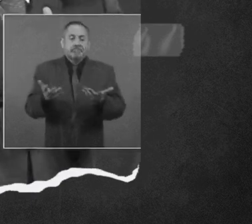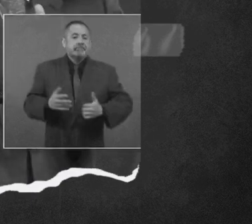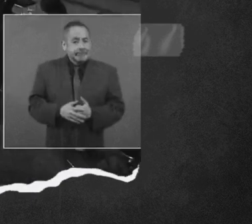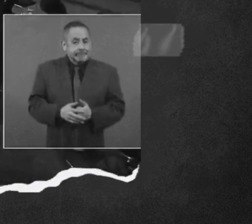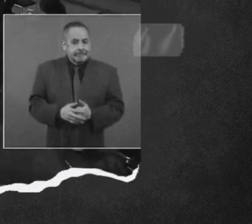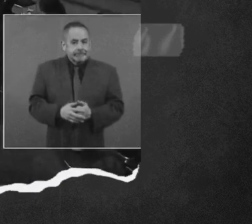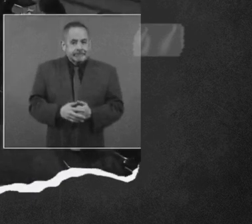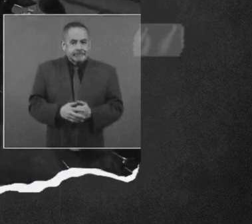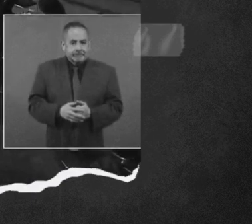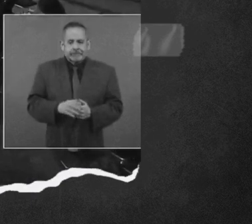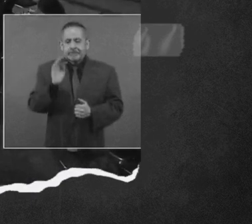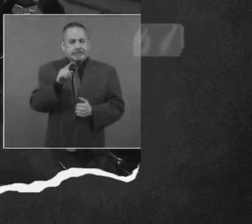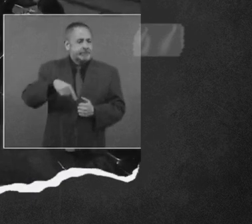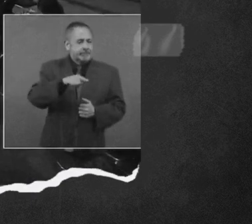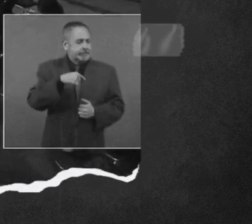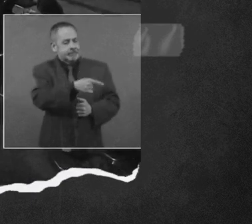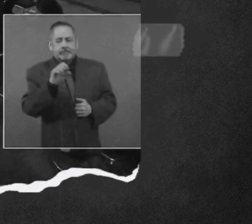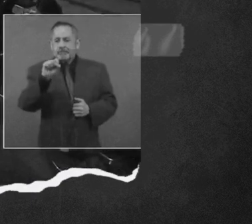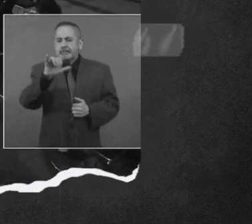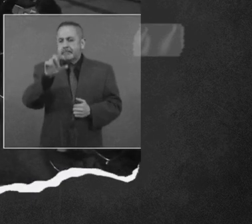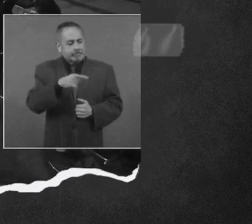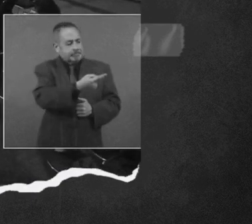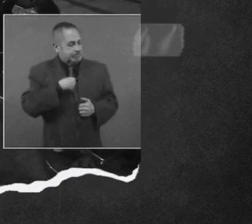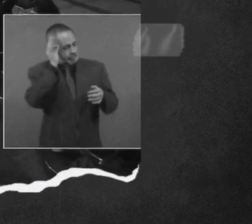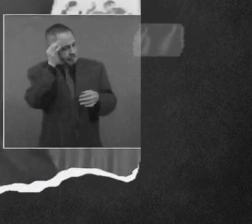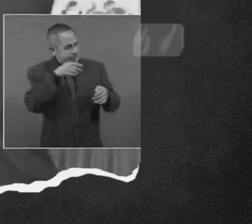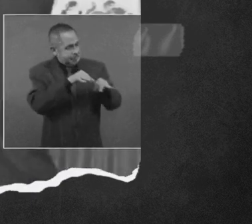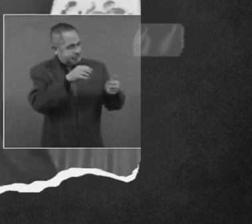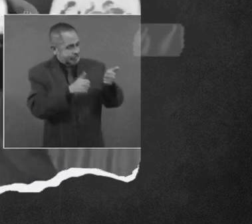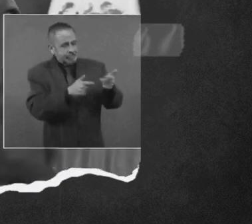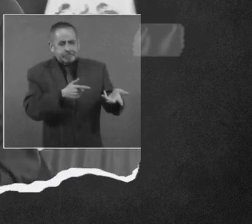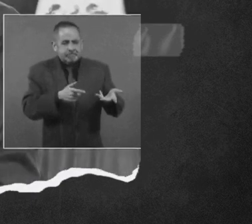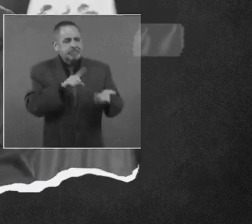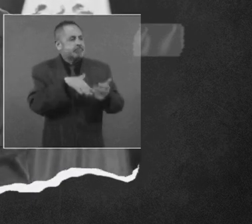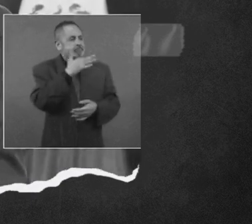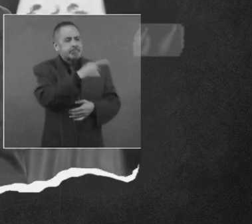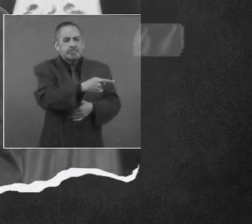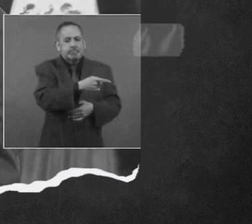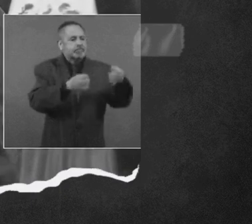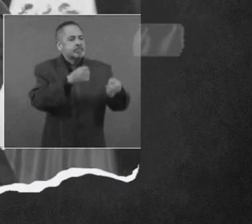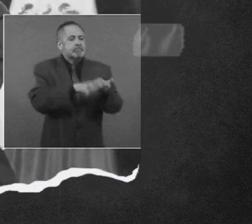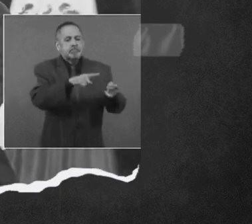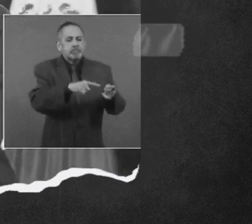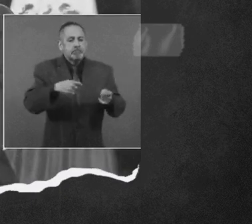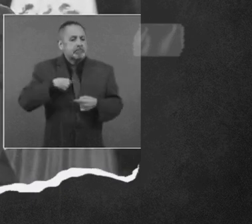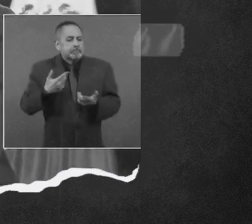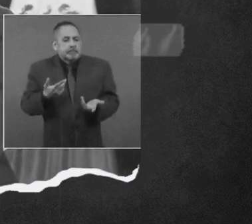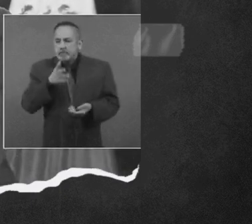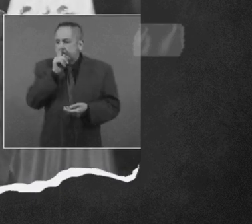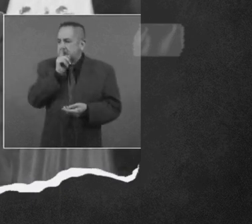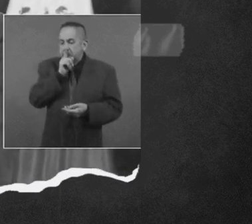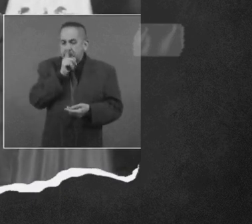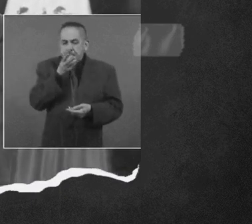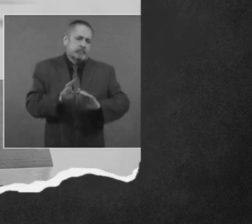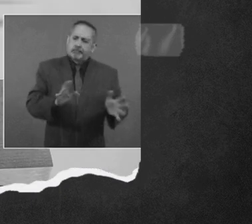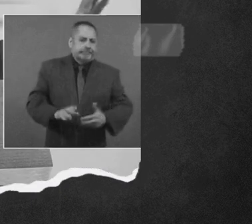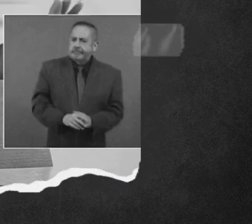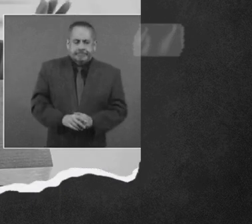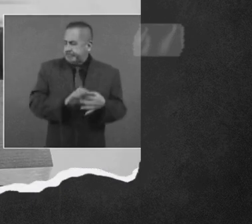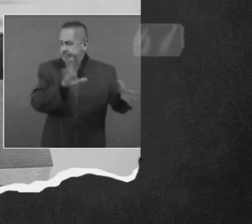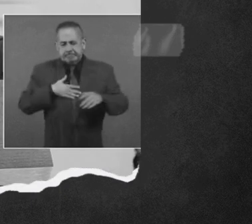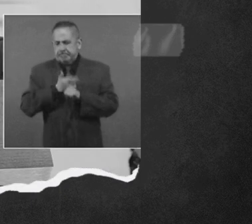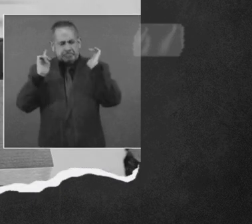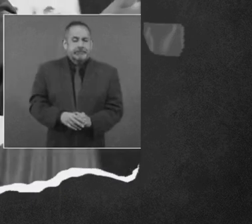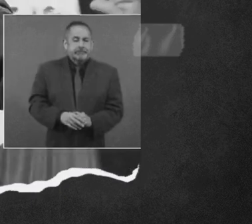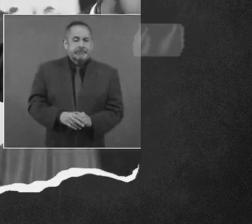Si se tiene empleados en la corte y hay corrupción de jueces, yo me tengo que quedar callado. Entonces,